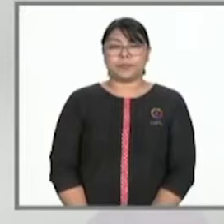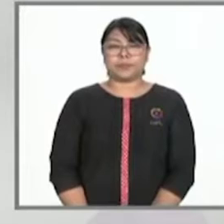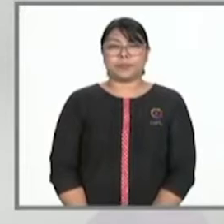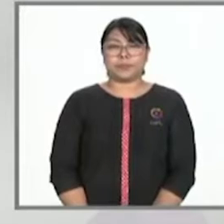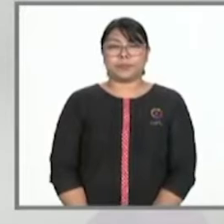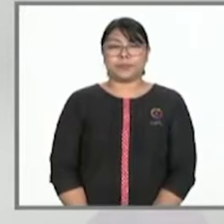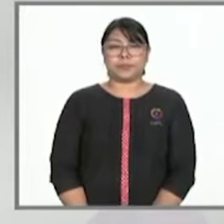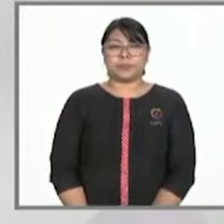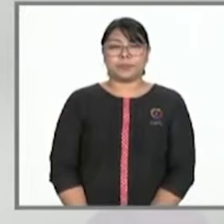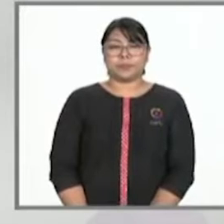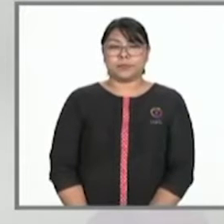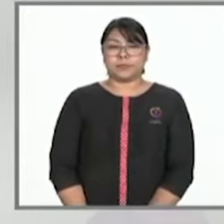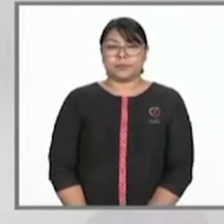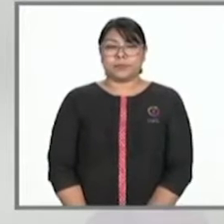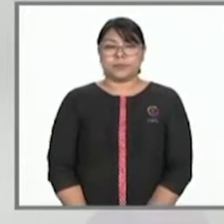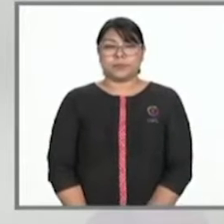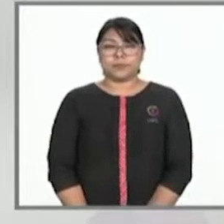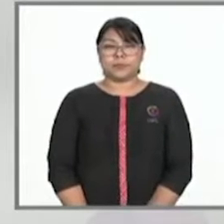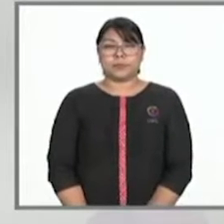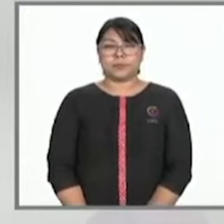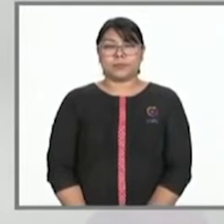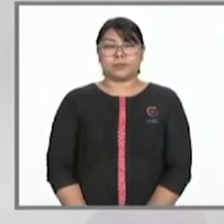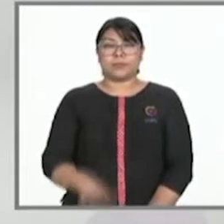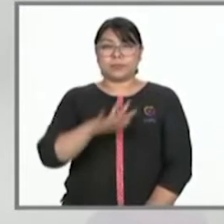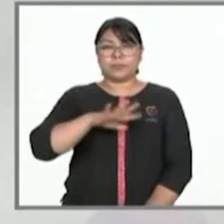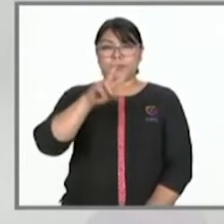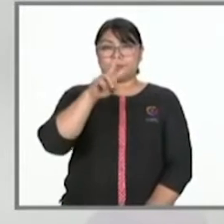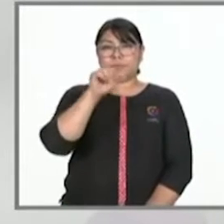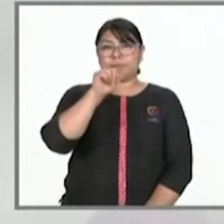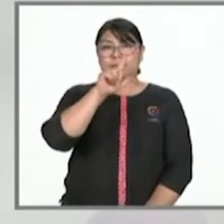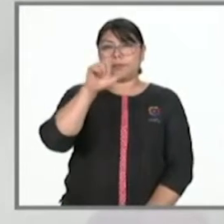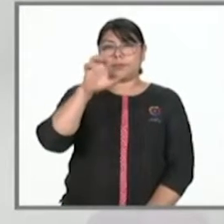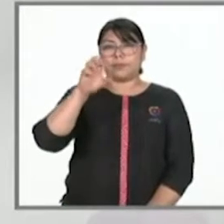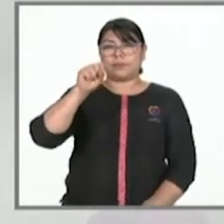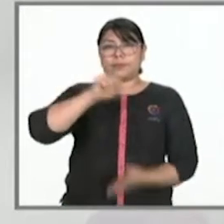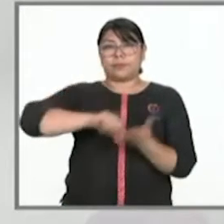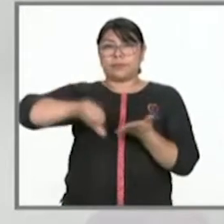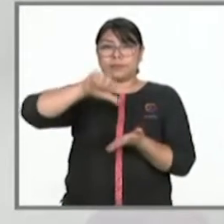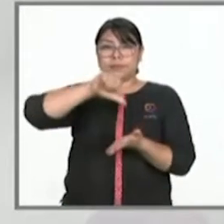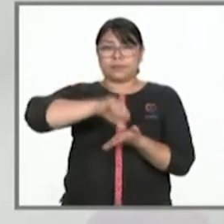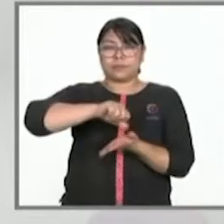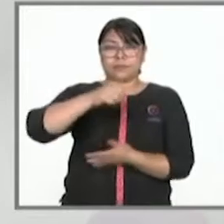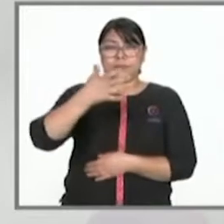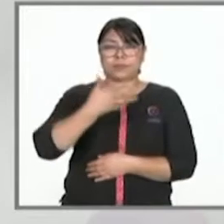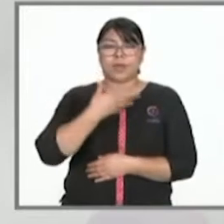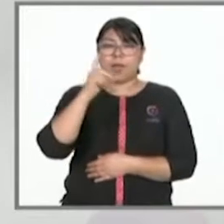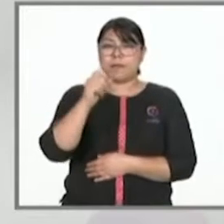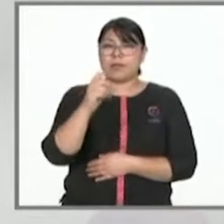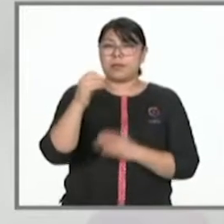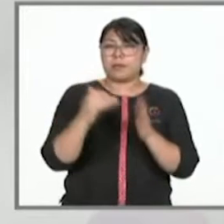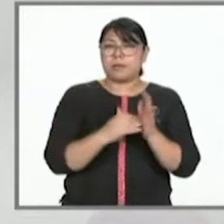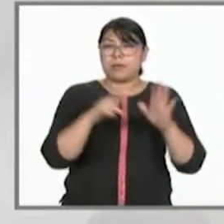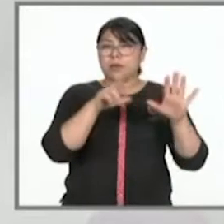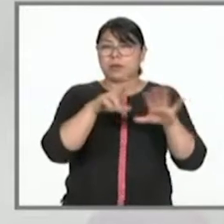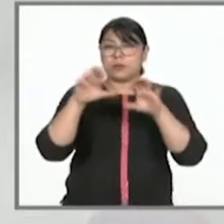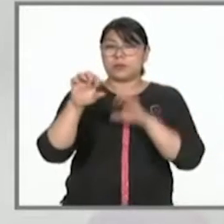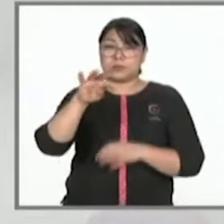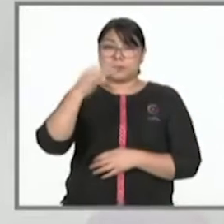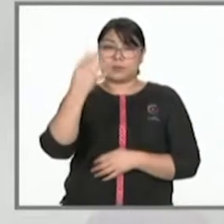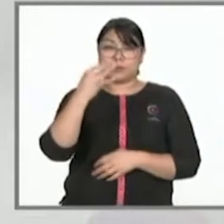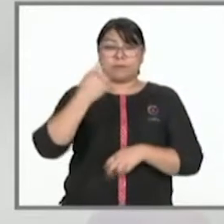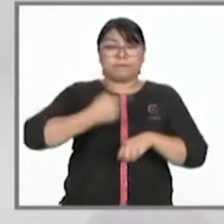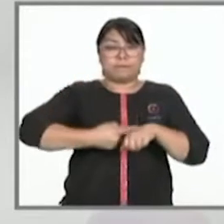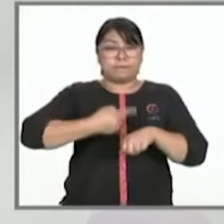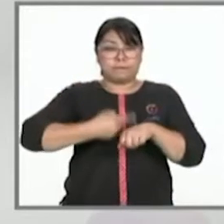Dentro del panorama jurisdiccional, en Valles Centrales, jurisdicción 1, tenemos 20.814 casos